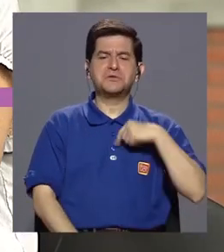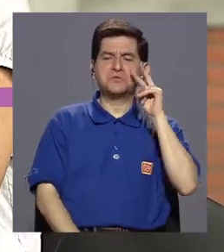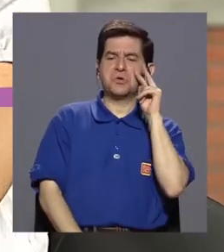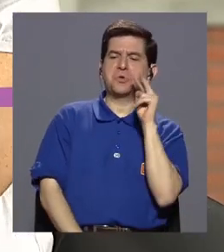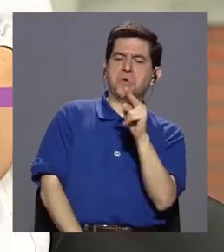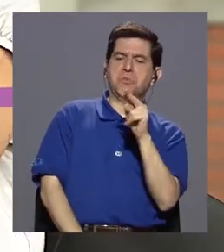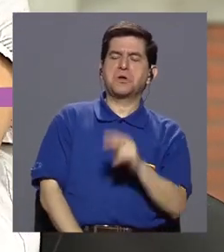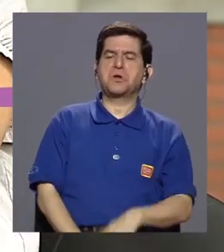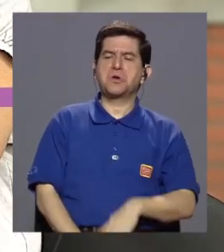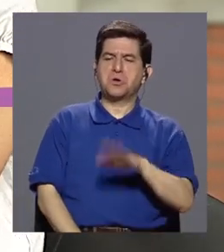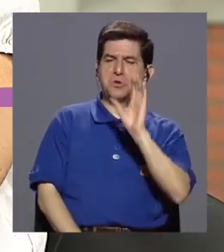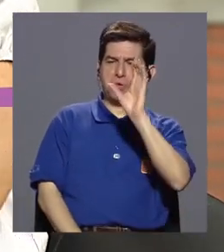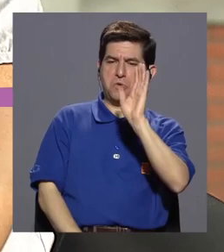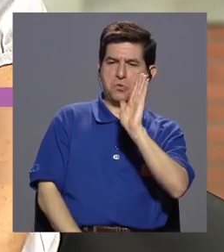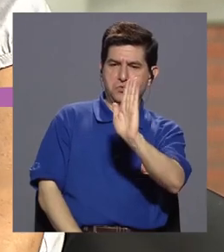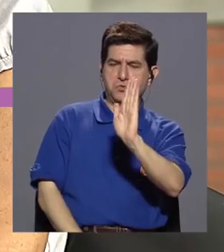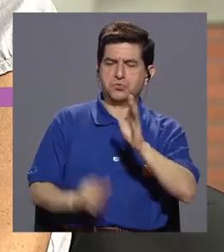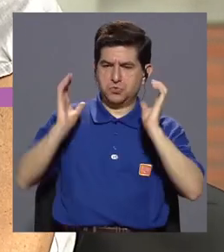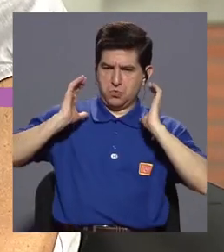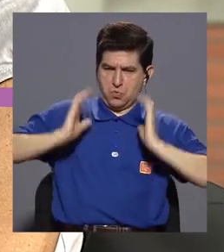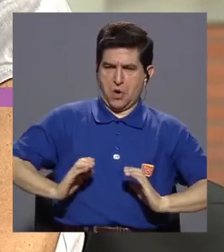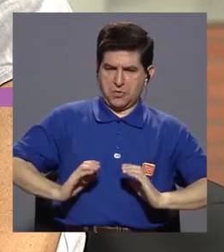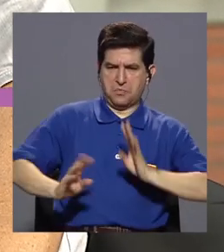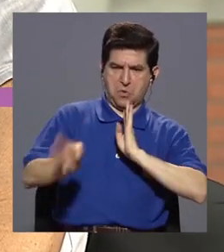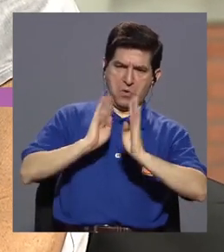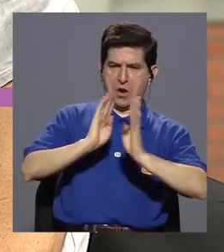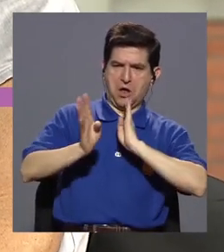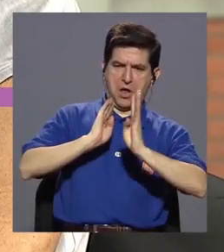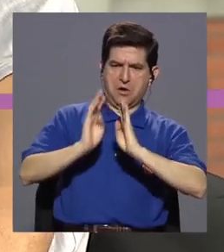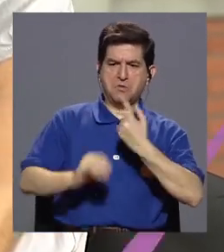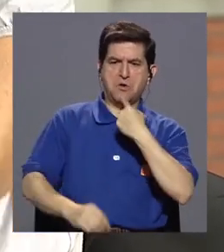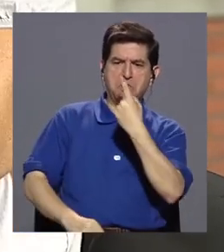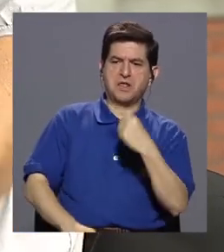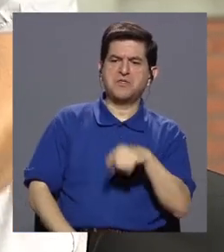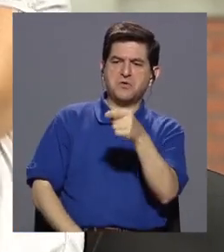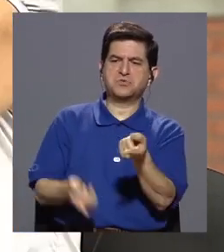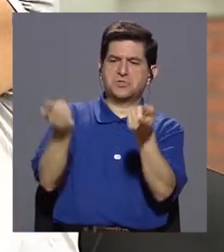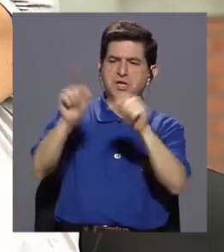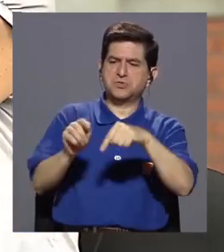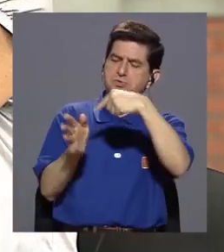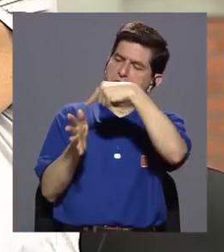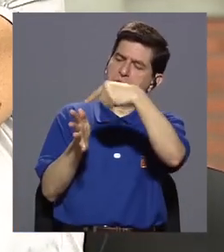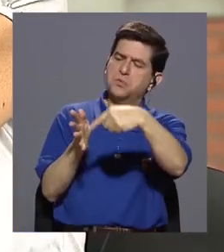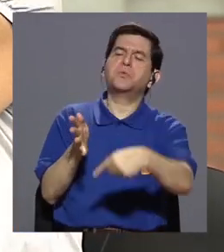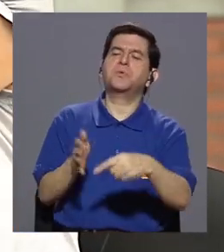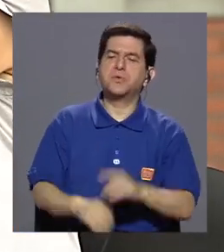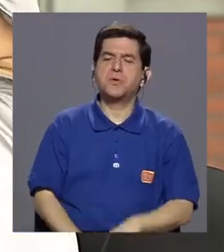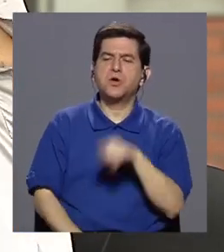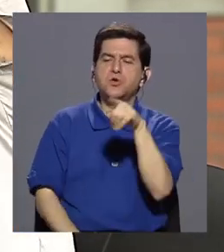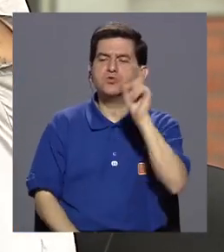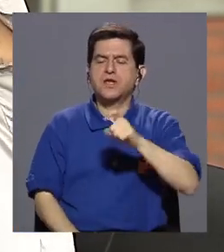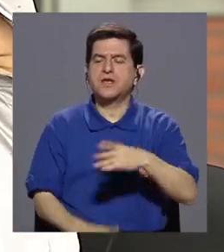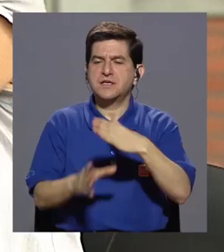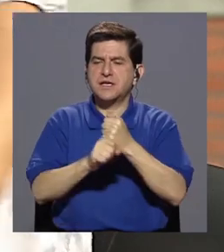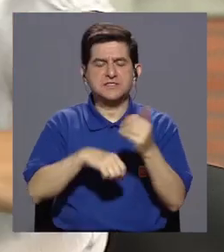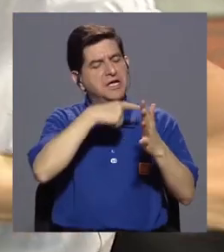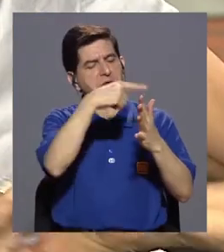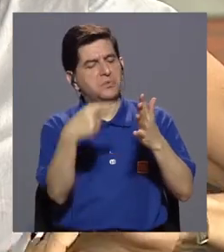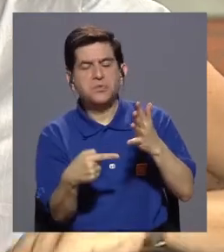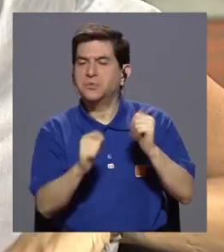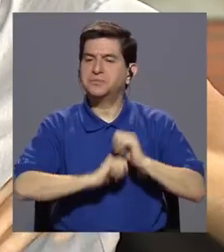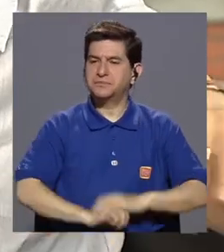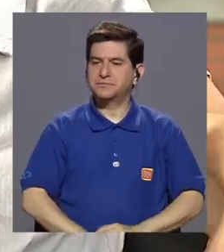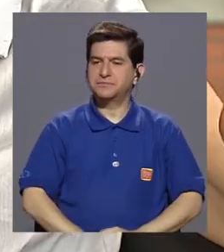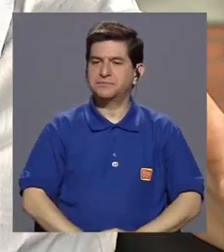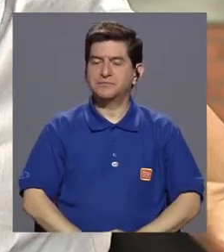te miro, miro tu cuerpo, hablo un rato contigo y te digo, te pasa esto y esto y esto y lo que tienes que hacer es esto y